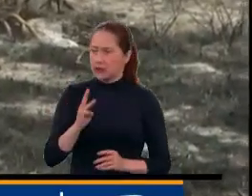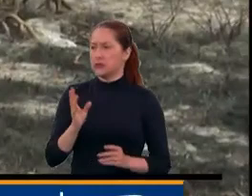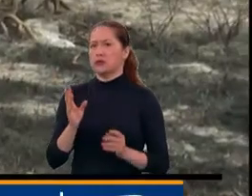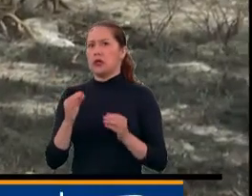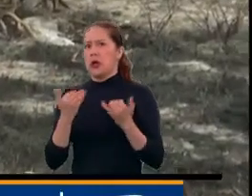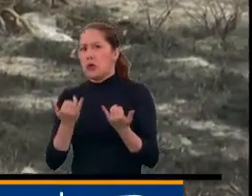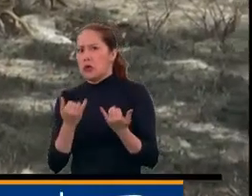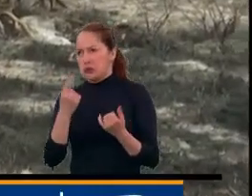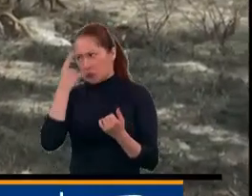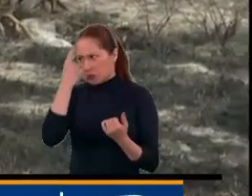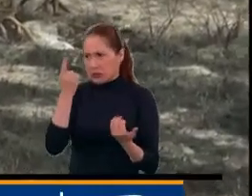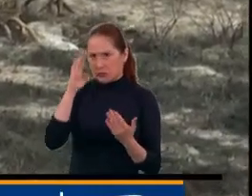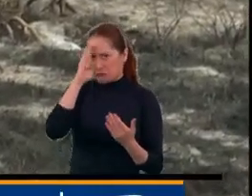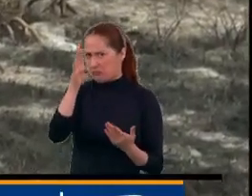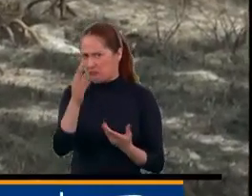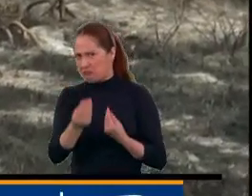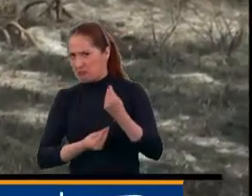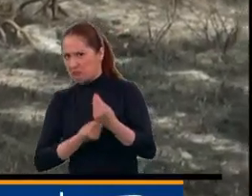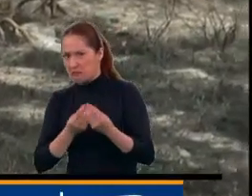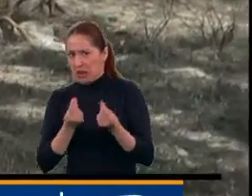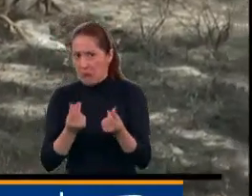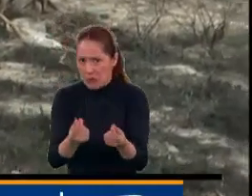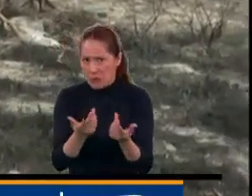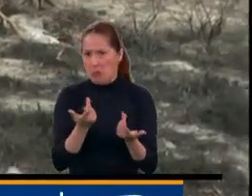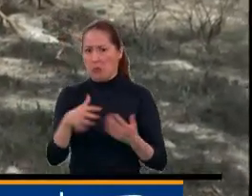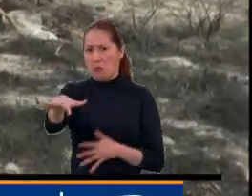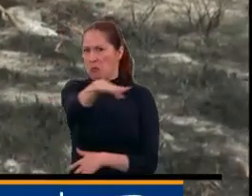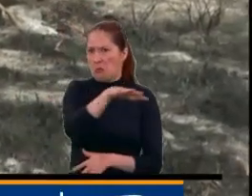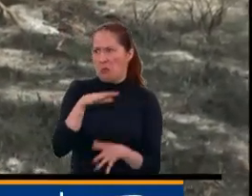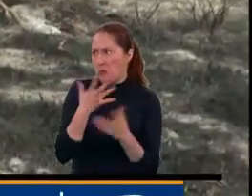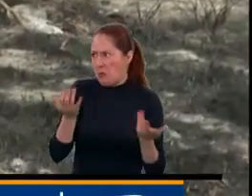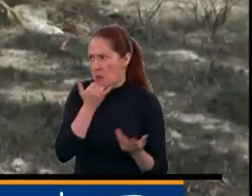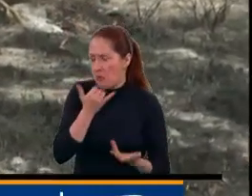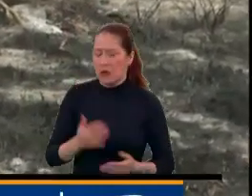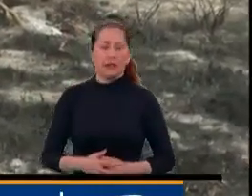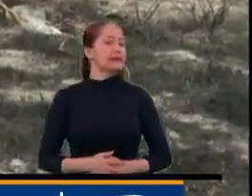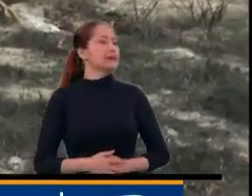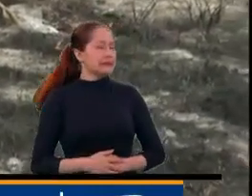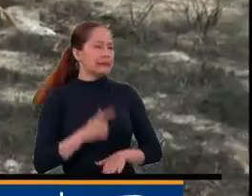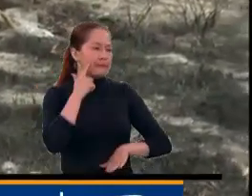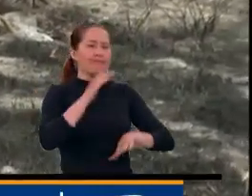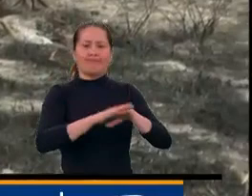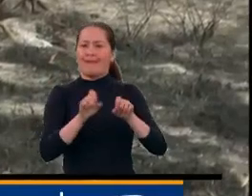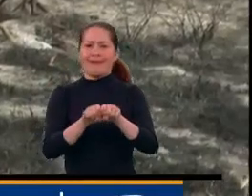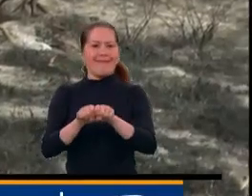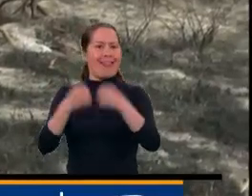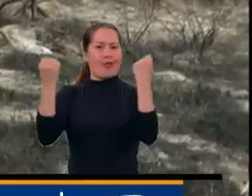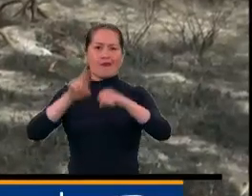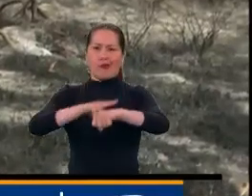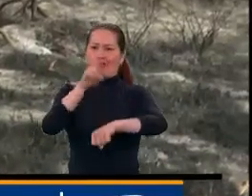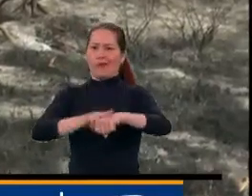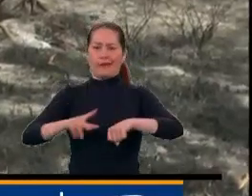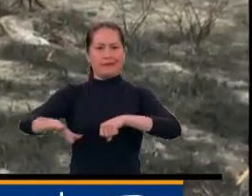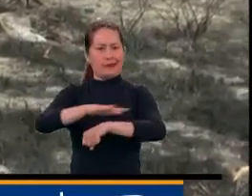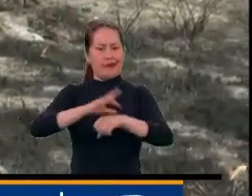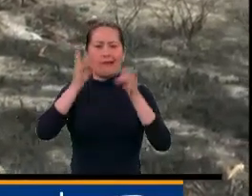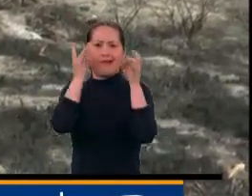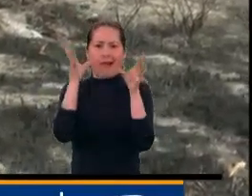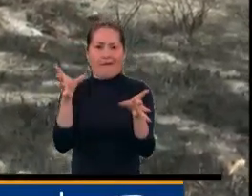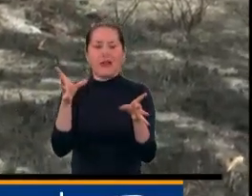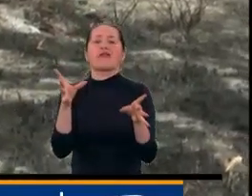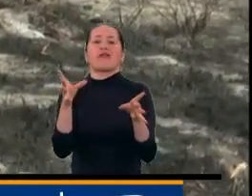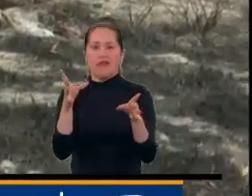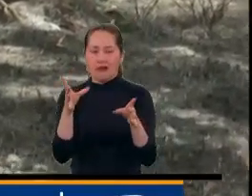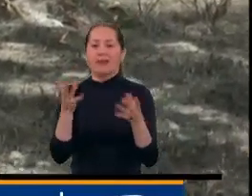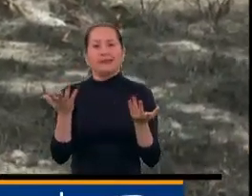es el panorama en general de toda esta zona que está afectada? Bueno, el daño ecológico, infortunadamente, es grandísimo, por eso también se están haciendo todas las tareas